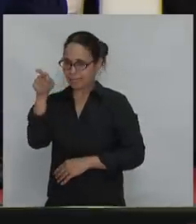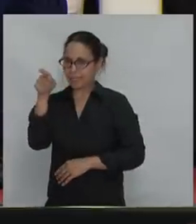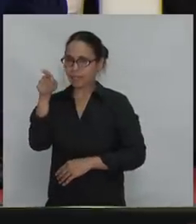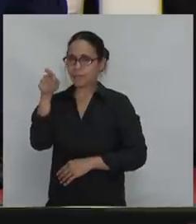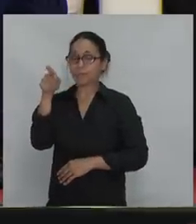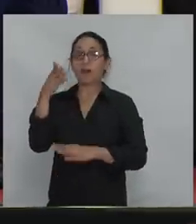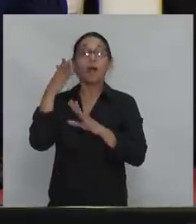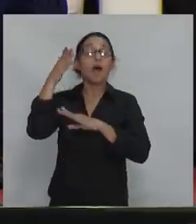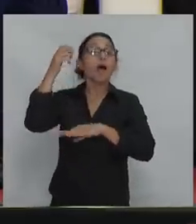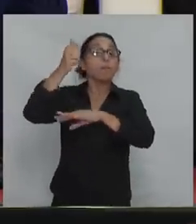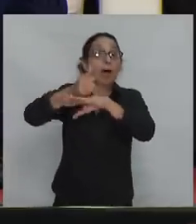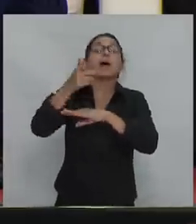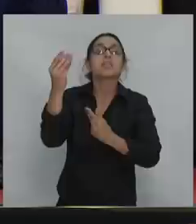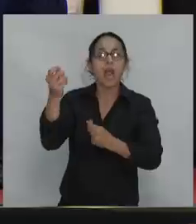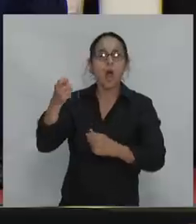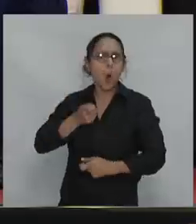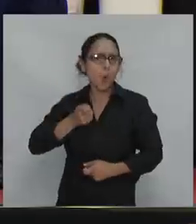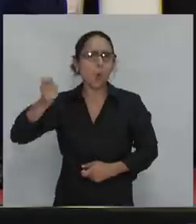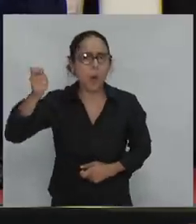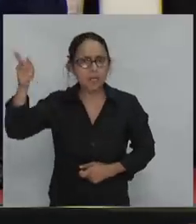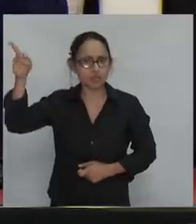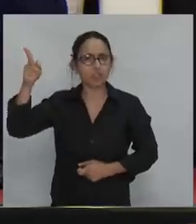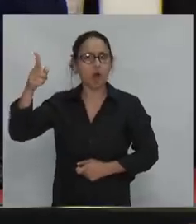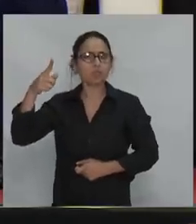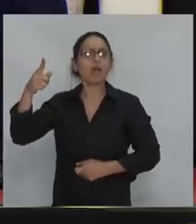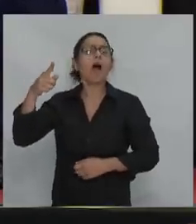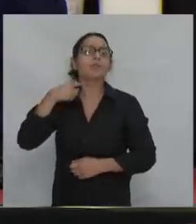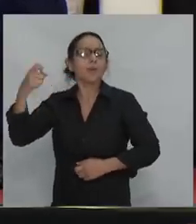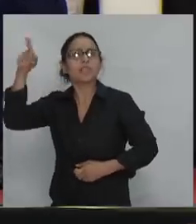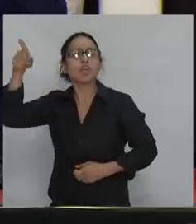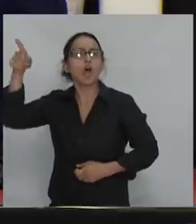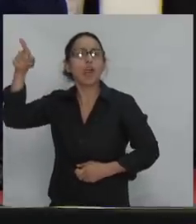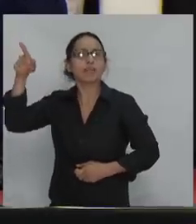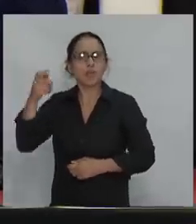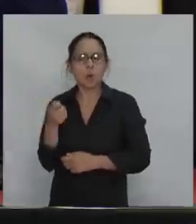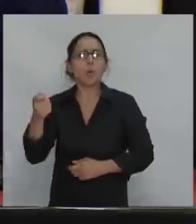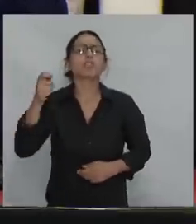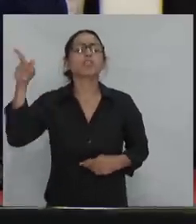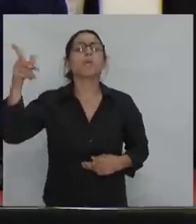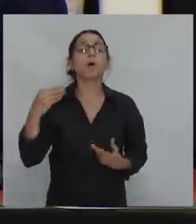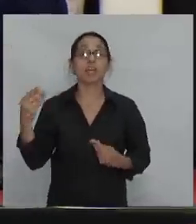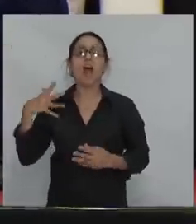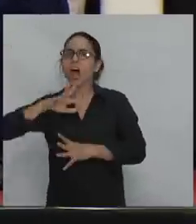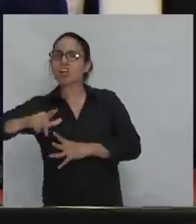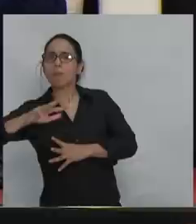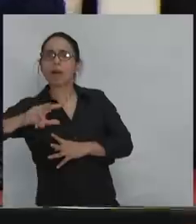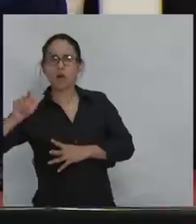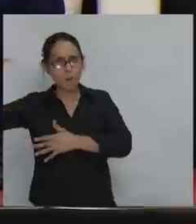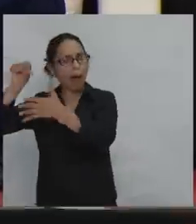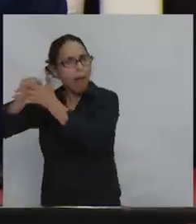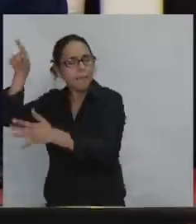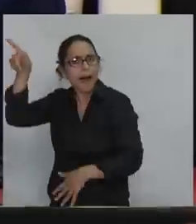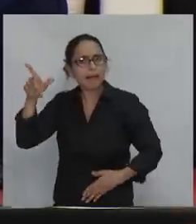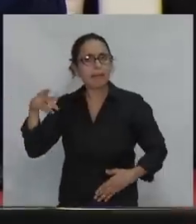juicio por robar a los españoles, un juicio de corrupción, y va con la banderita de España en la muñeca. ¿Por qué quién? Porque